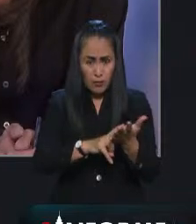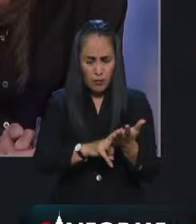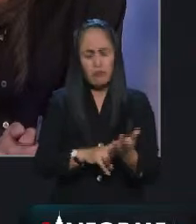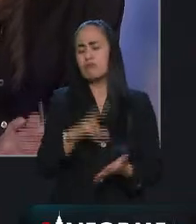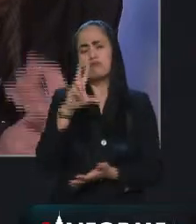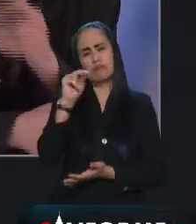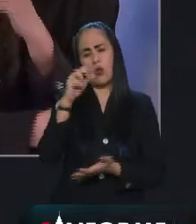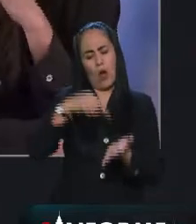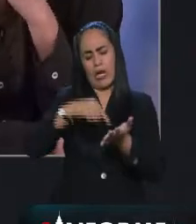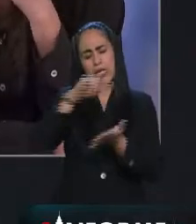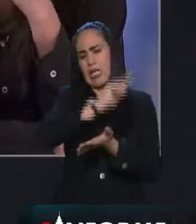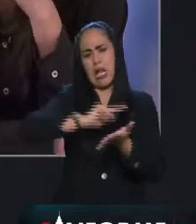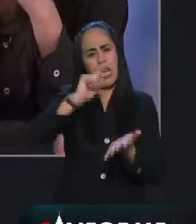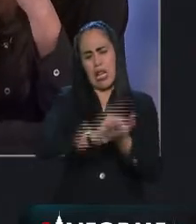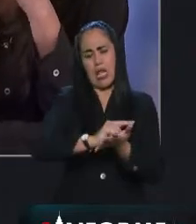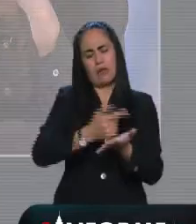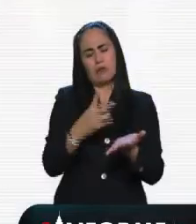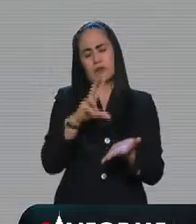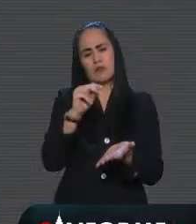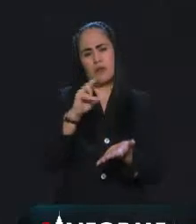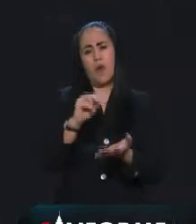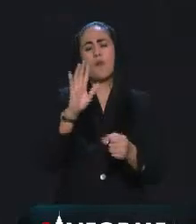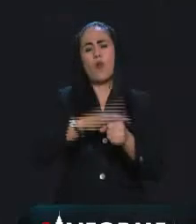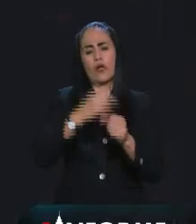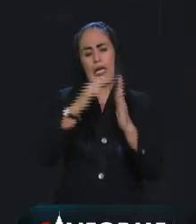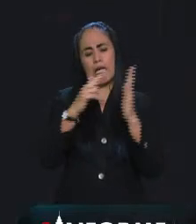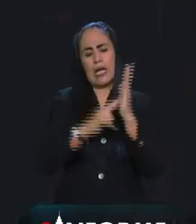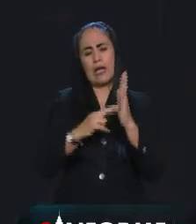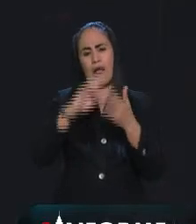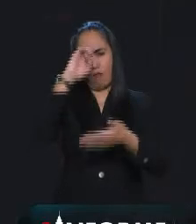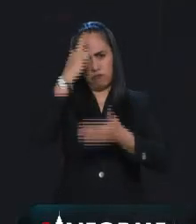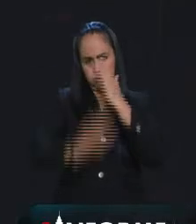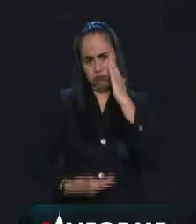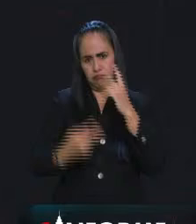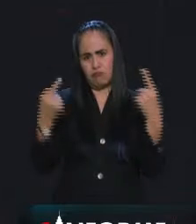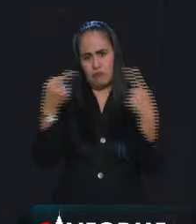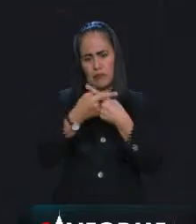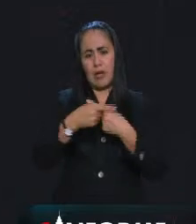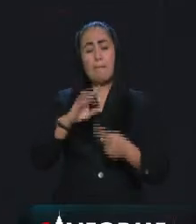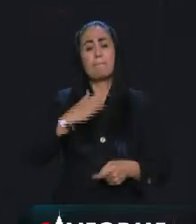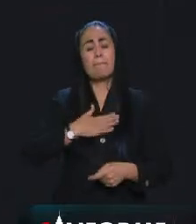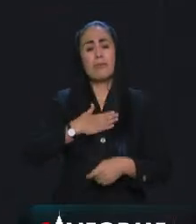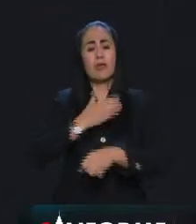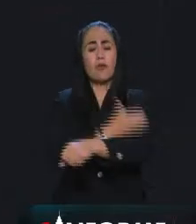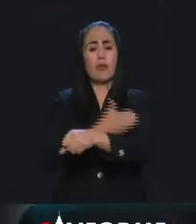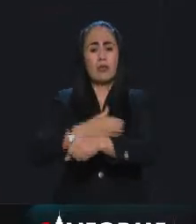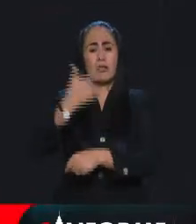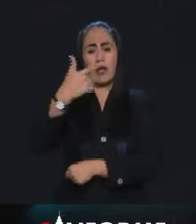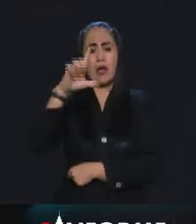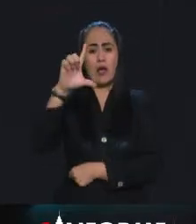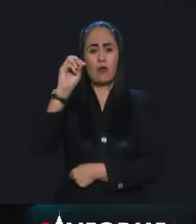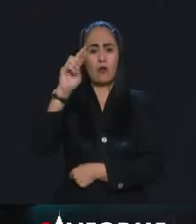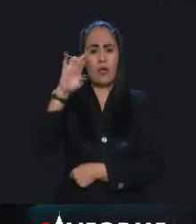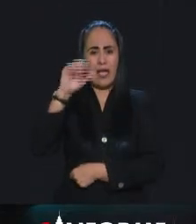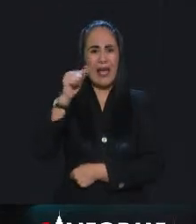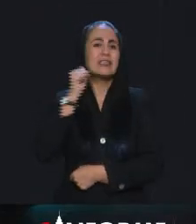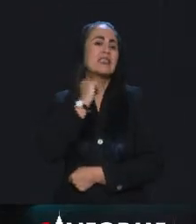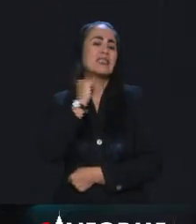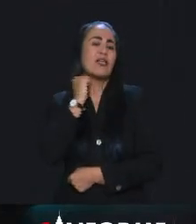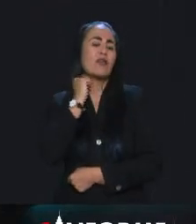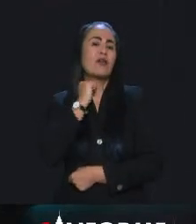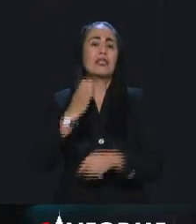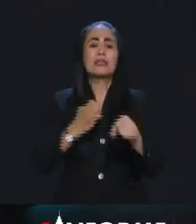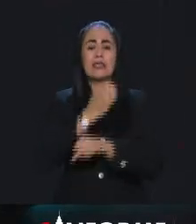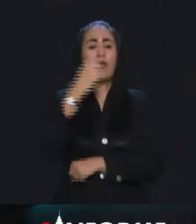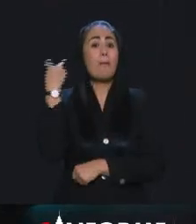perspectiva legal porque violenta efectivamente el reglamento. Mi compañera Gloria Sánchez, que es la senadora de Veracruz, tiene toda